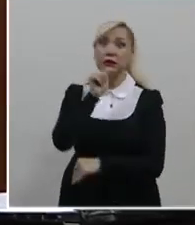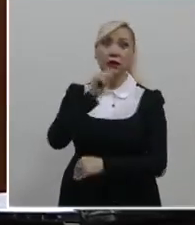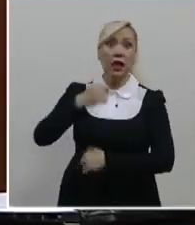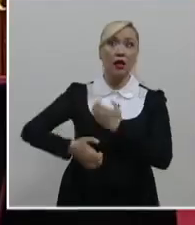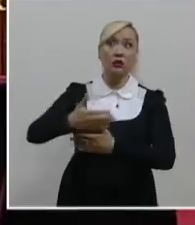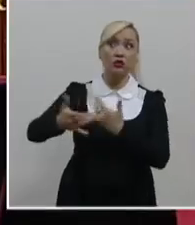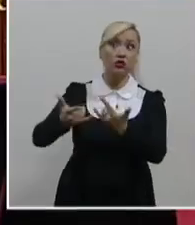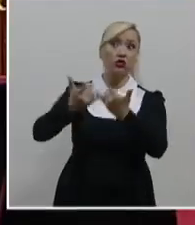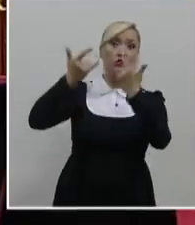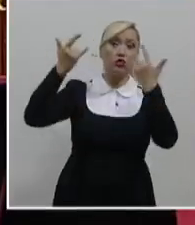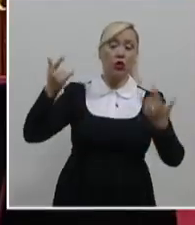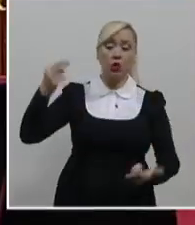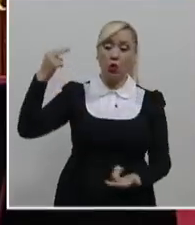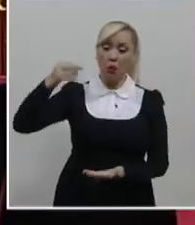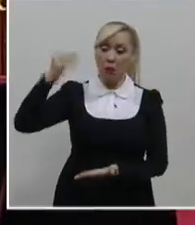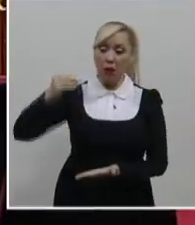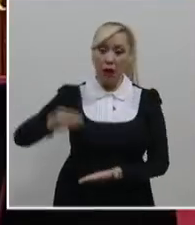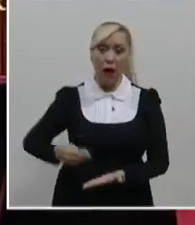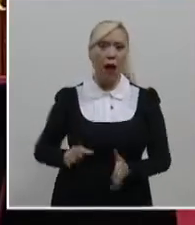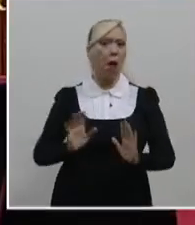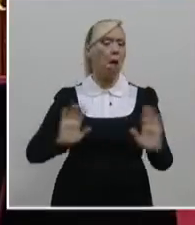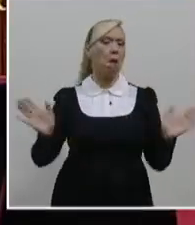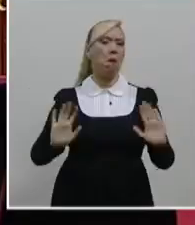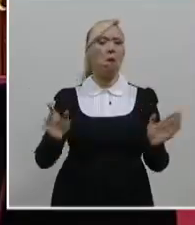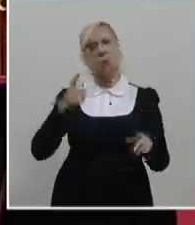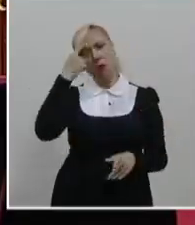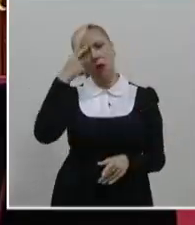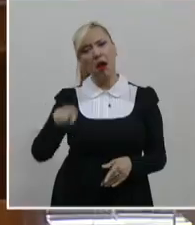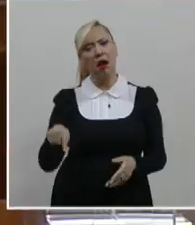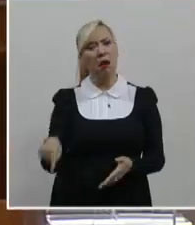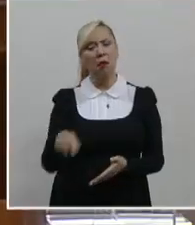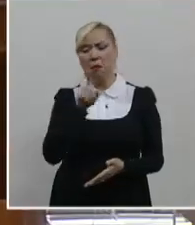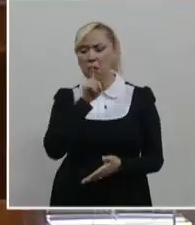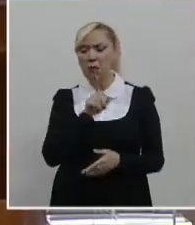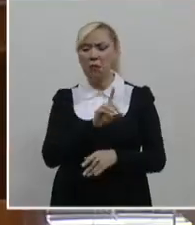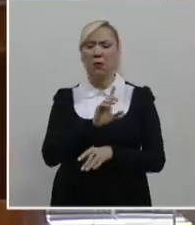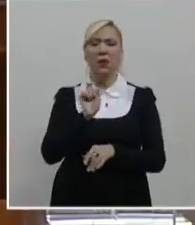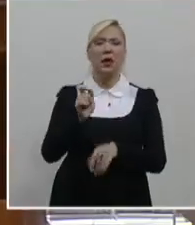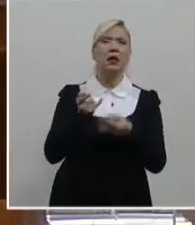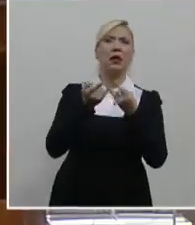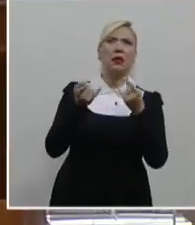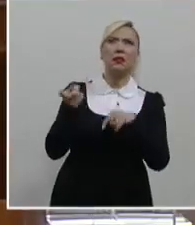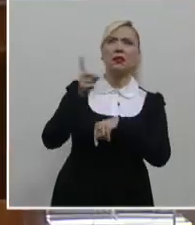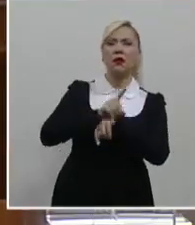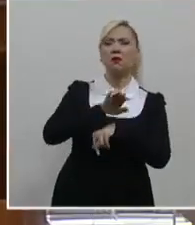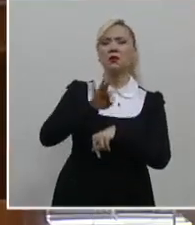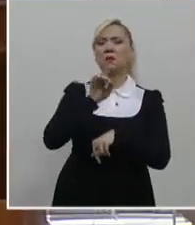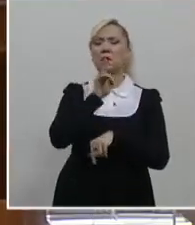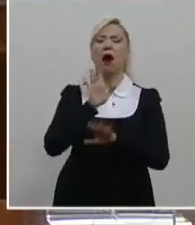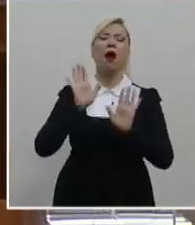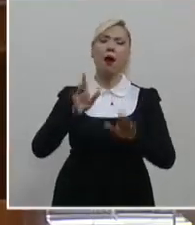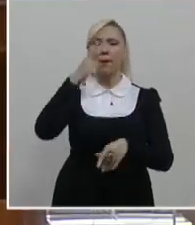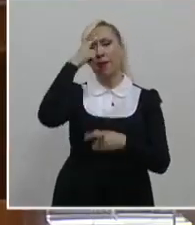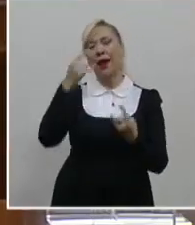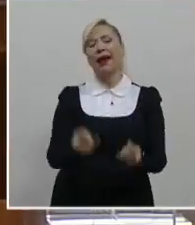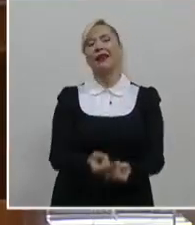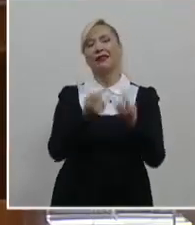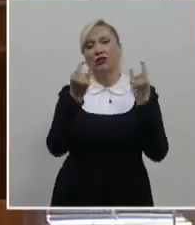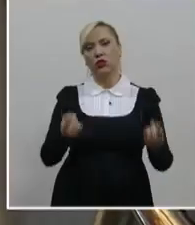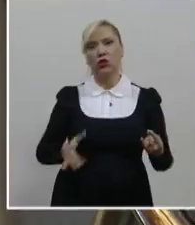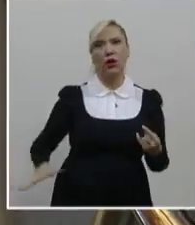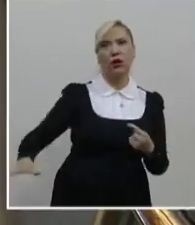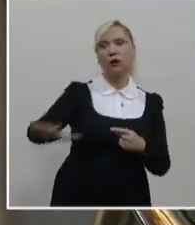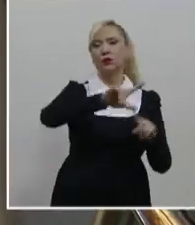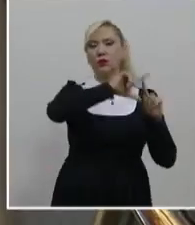personales sensibles cuando estos se requieran para estudios o investigaciones que se consideren relevantes para el ámbito regional o